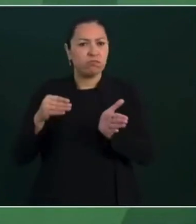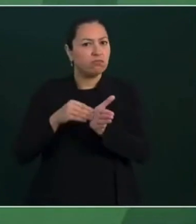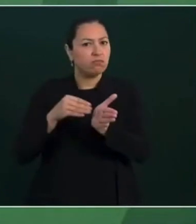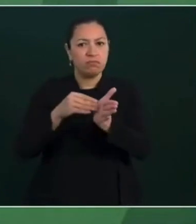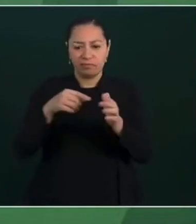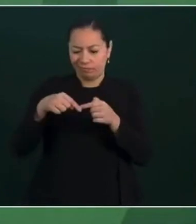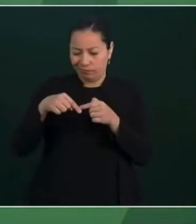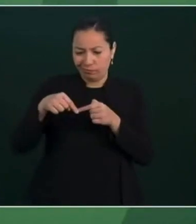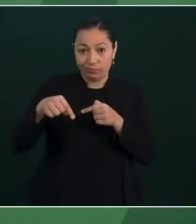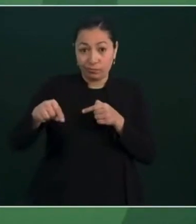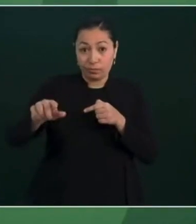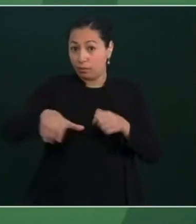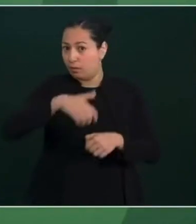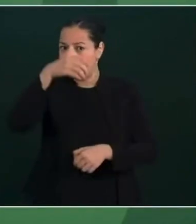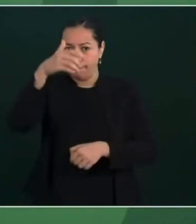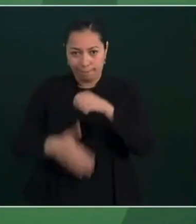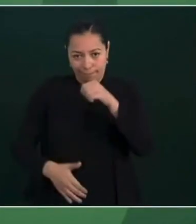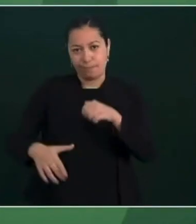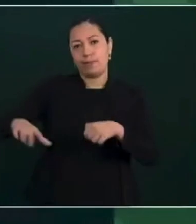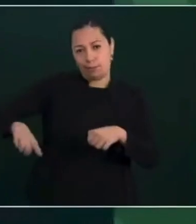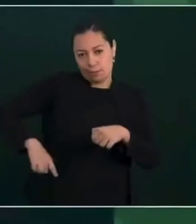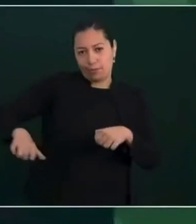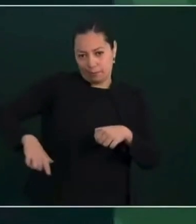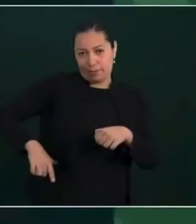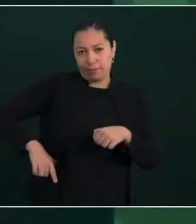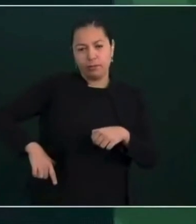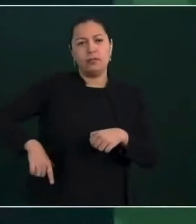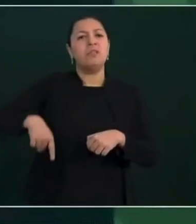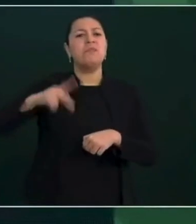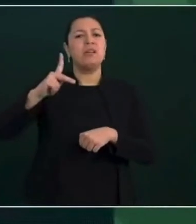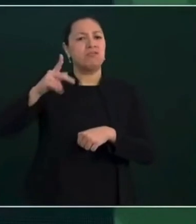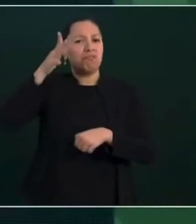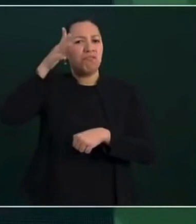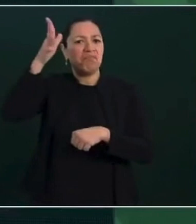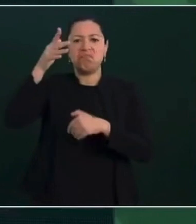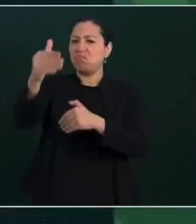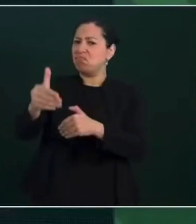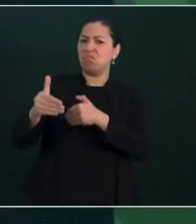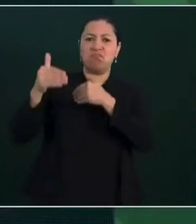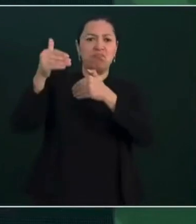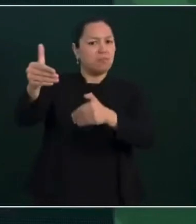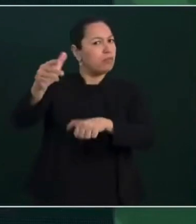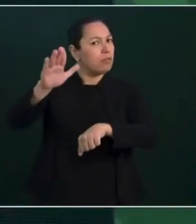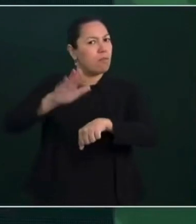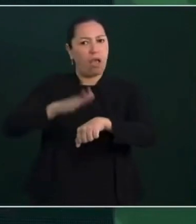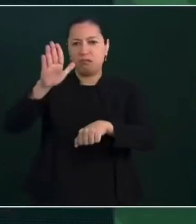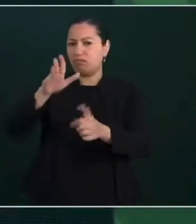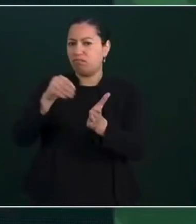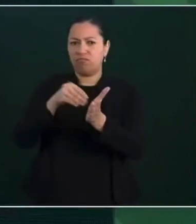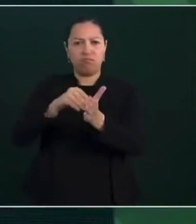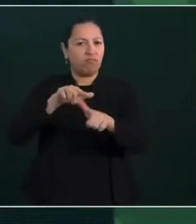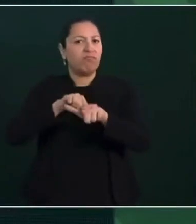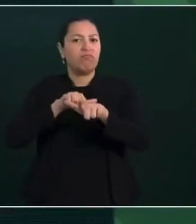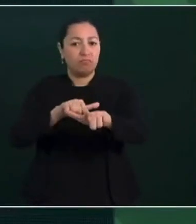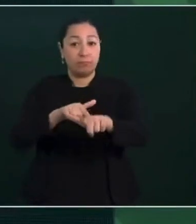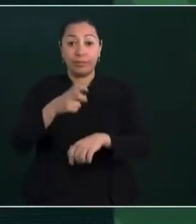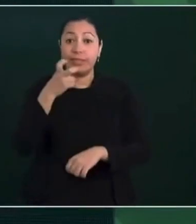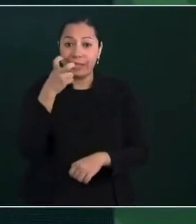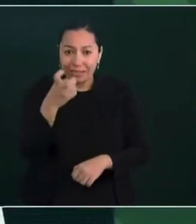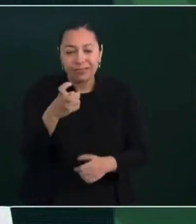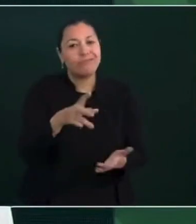muy probable que se le dé continuidad hacia adelante, esto ayuda mucho.